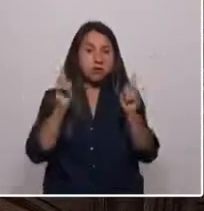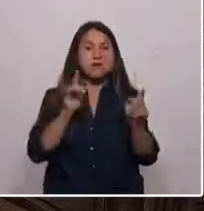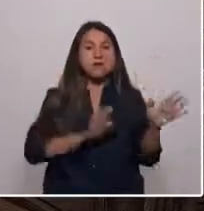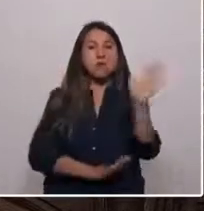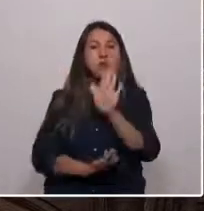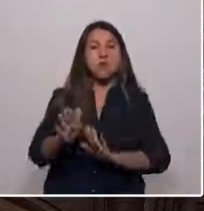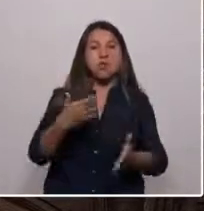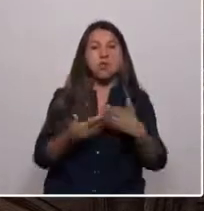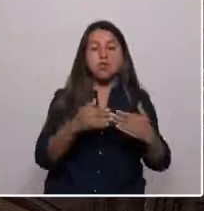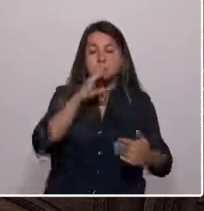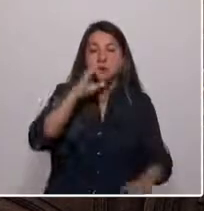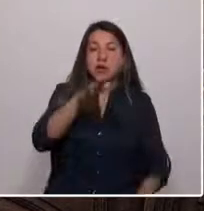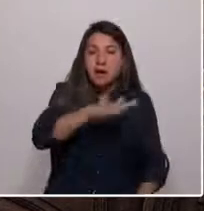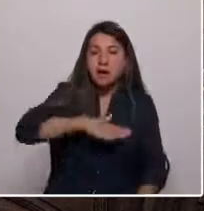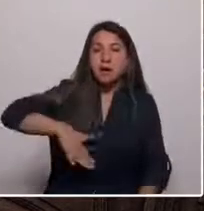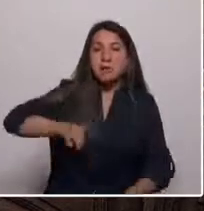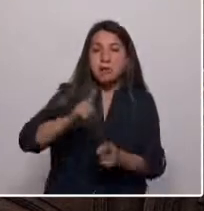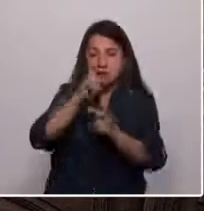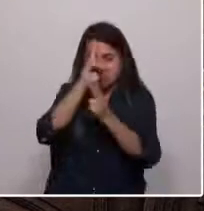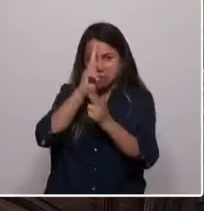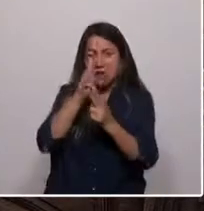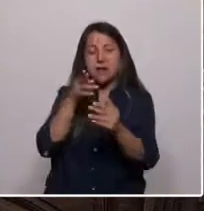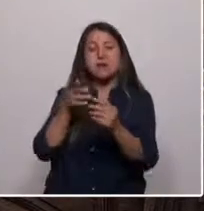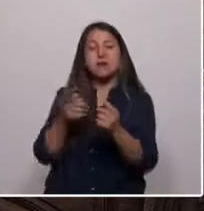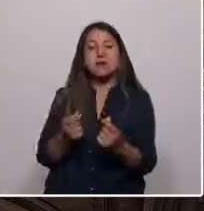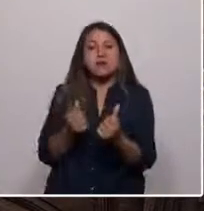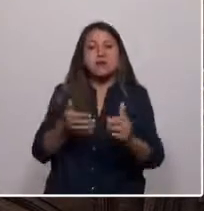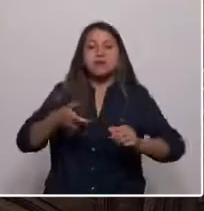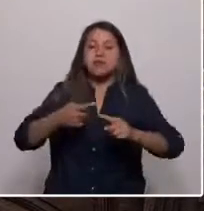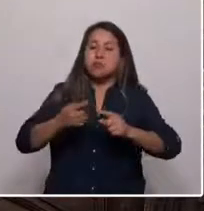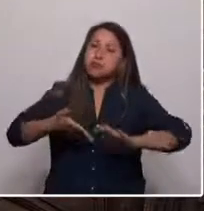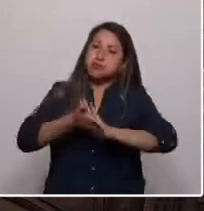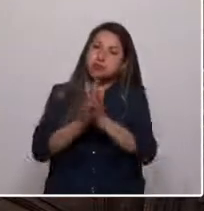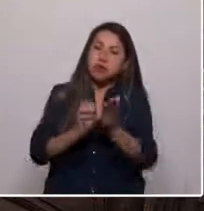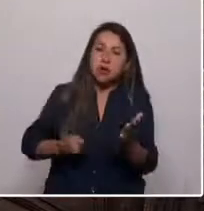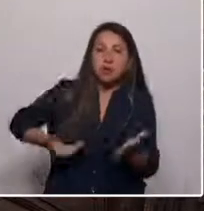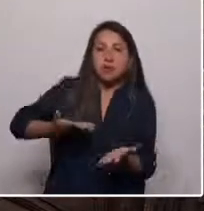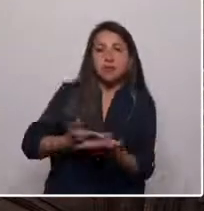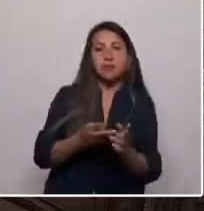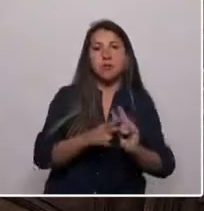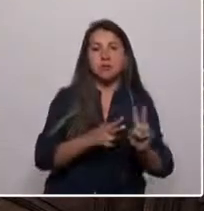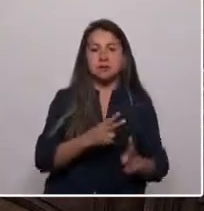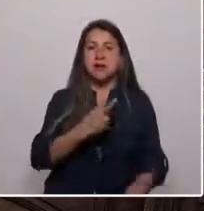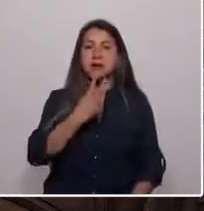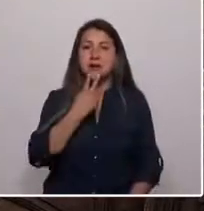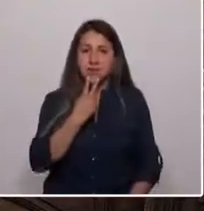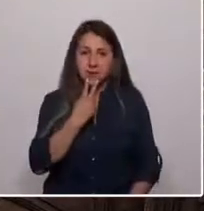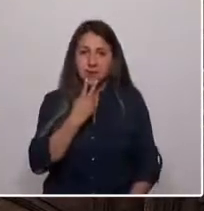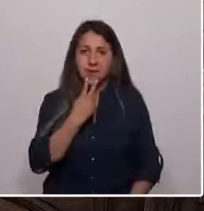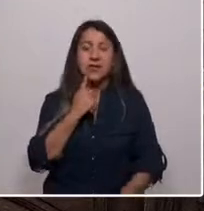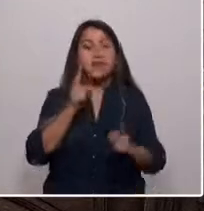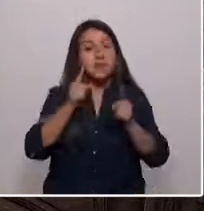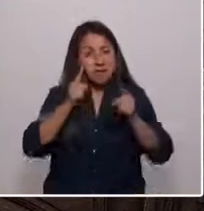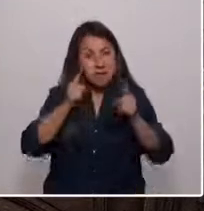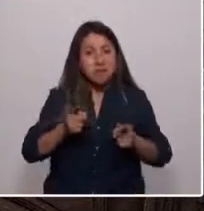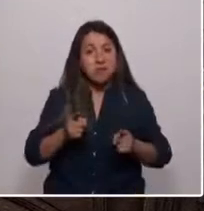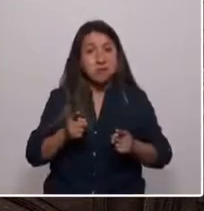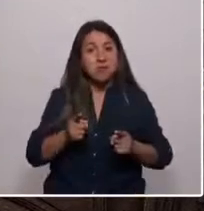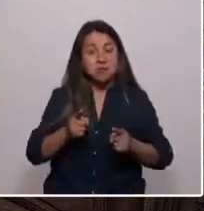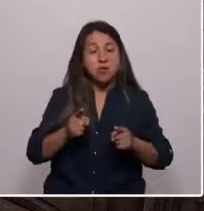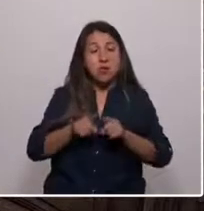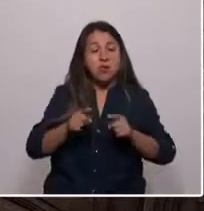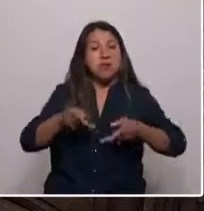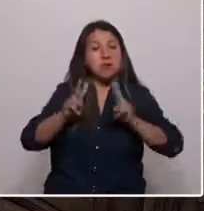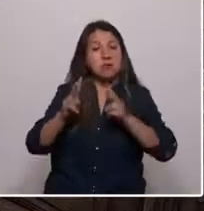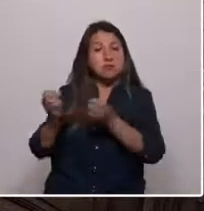la ruralidad sea respetada en su esencia y por todo el aporte que hace para la vida, donde ejerzamos realmente la libertad de decidir